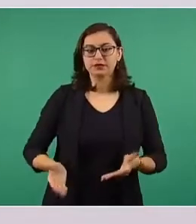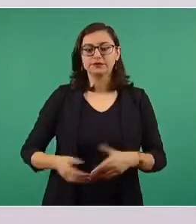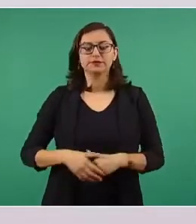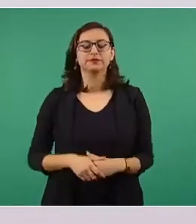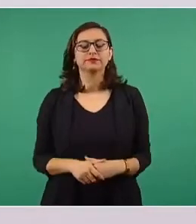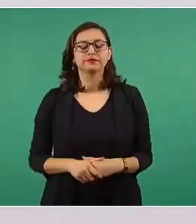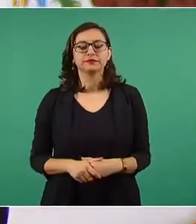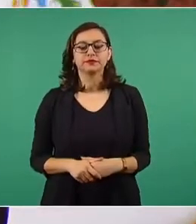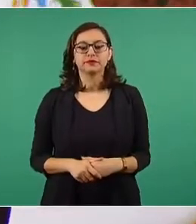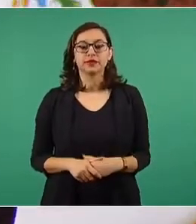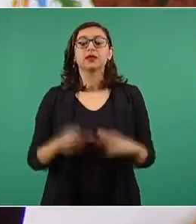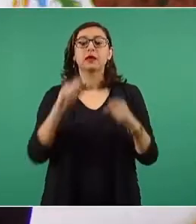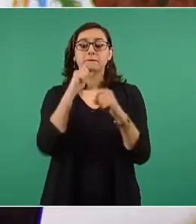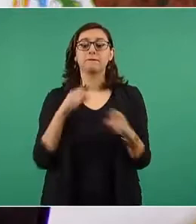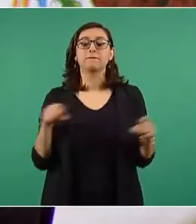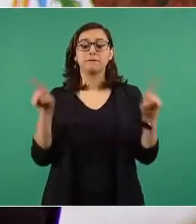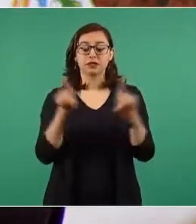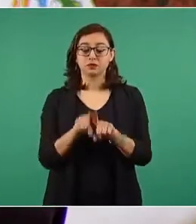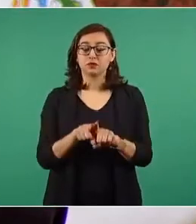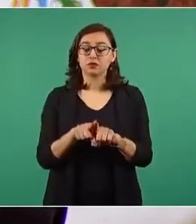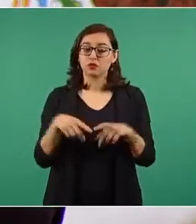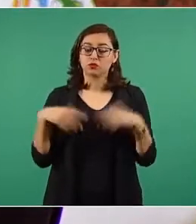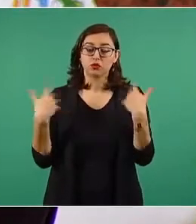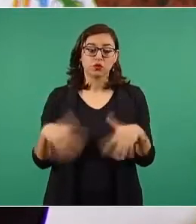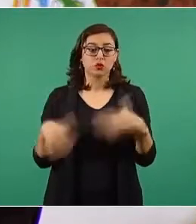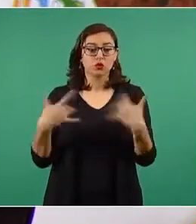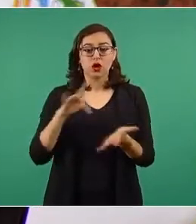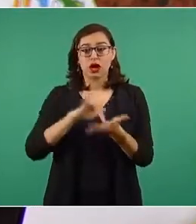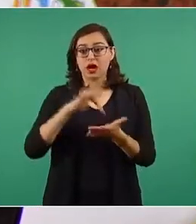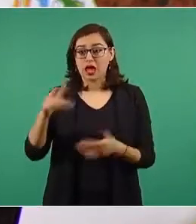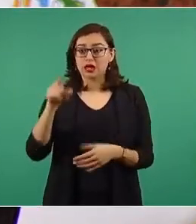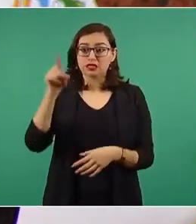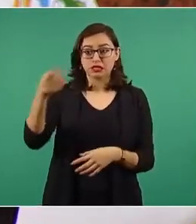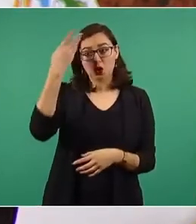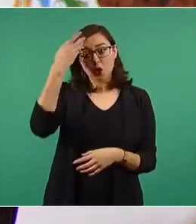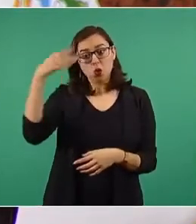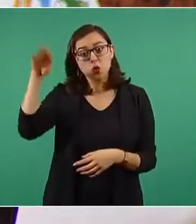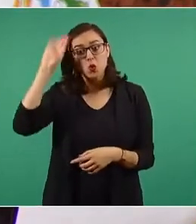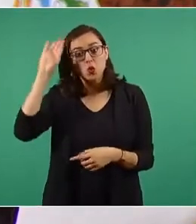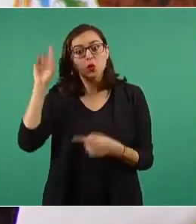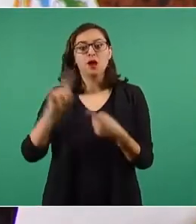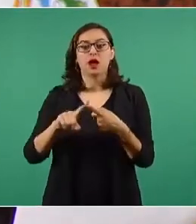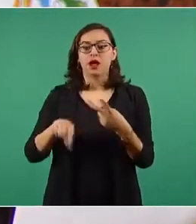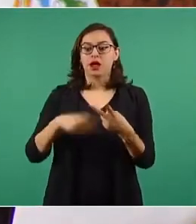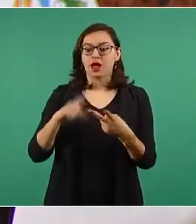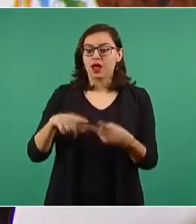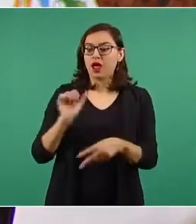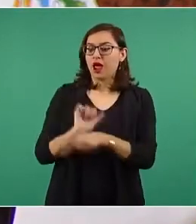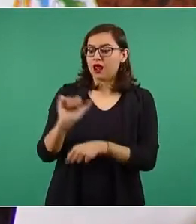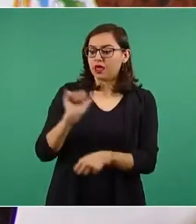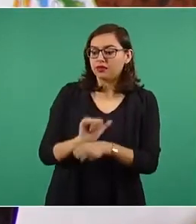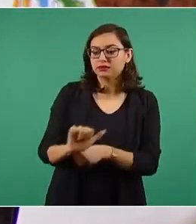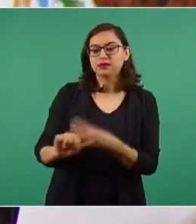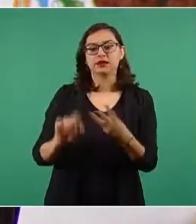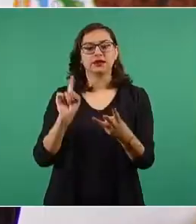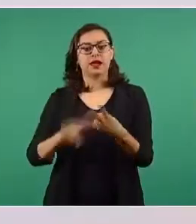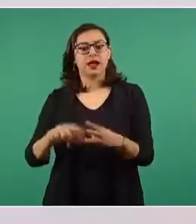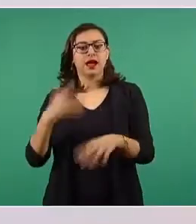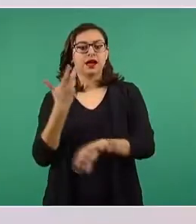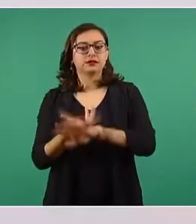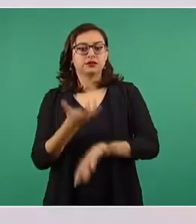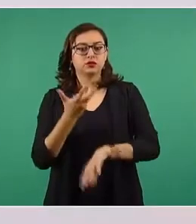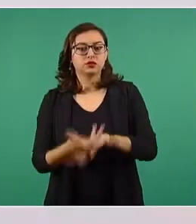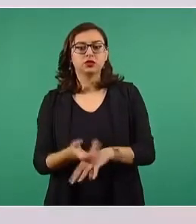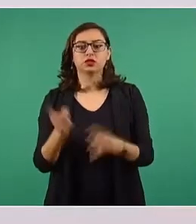Destaco el apoyo de Cuba, de Argentina, de Estados Unidos, de